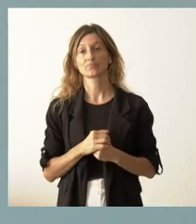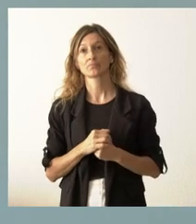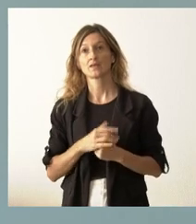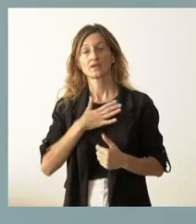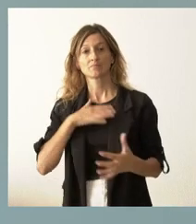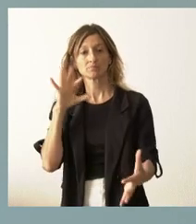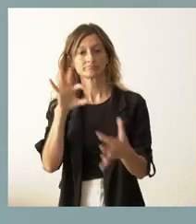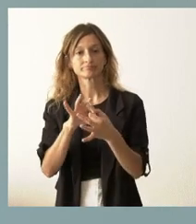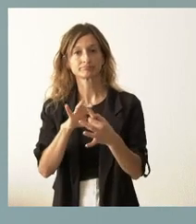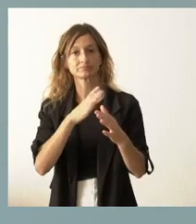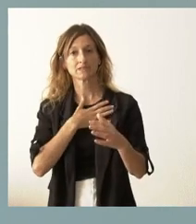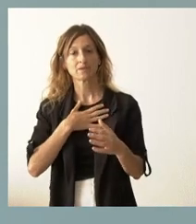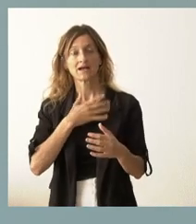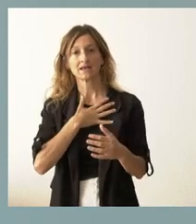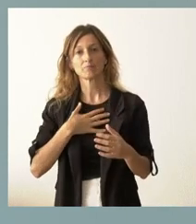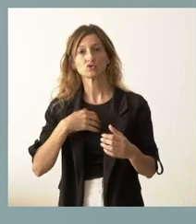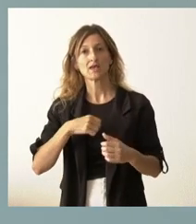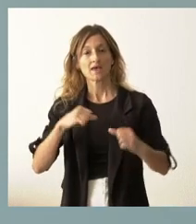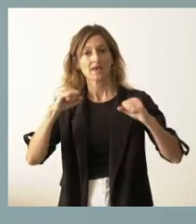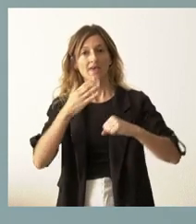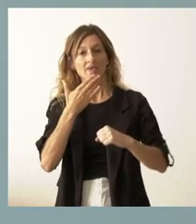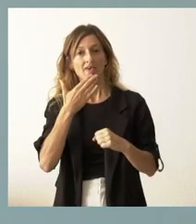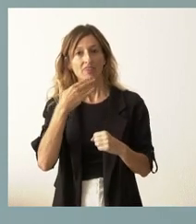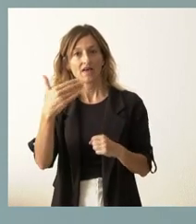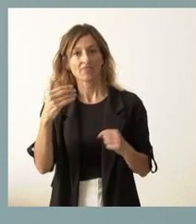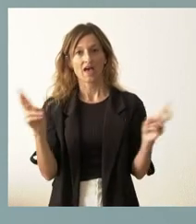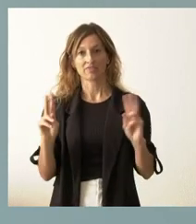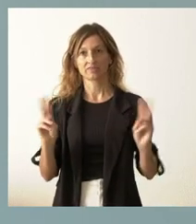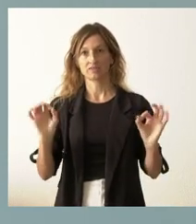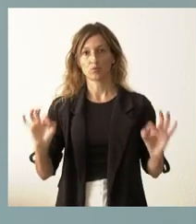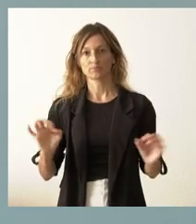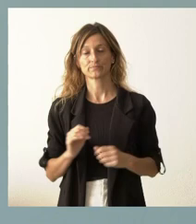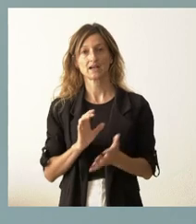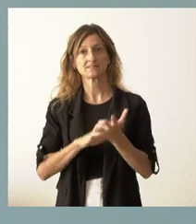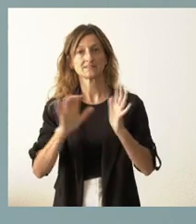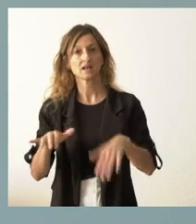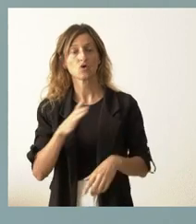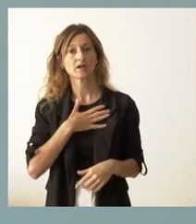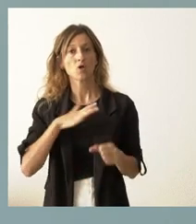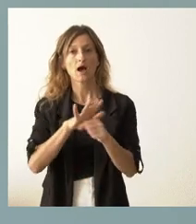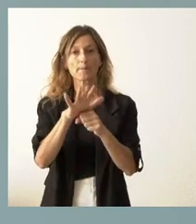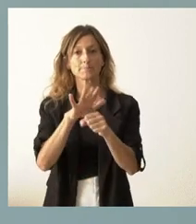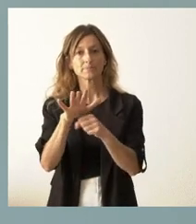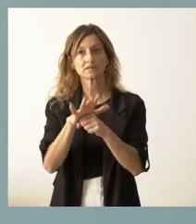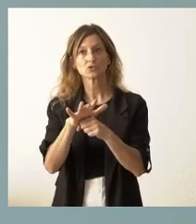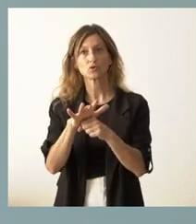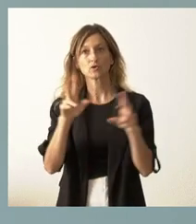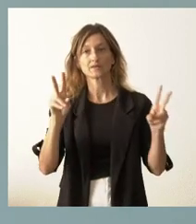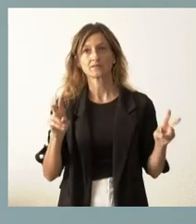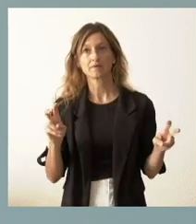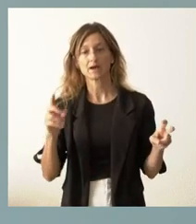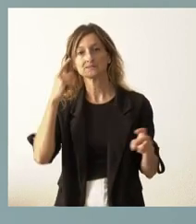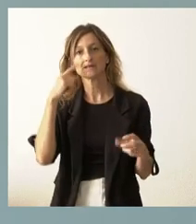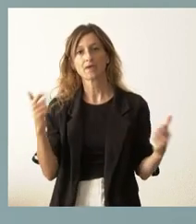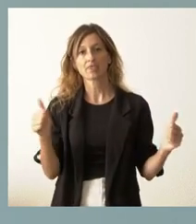ver, en definitiva, con este envejecimiento activo. No solamente nos interesa en Castilla y León el ámbito de la dependencia, donde saben